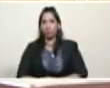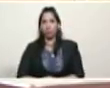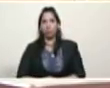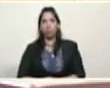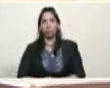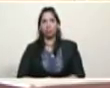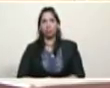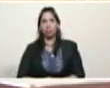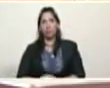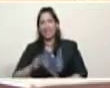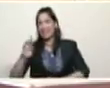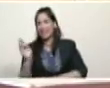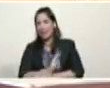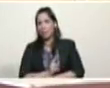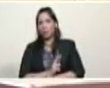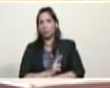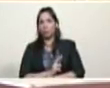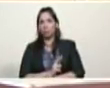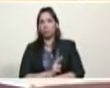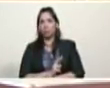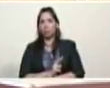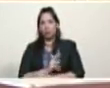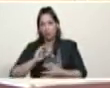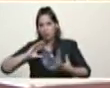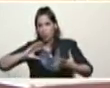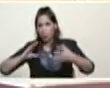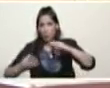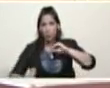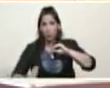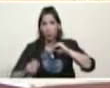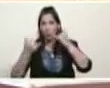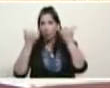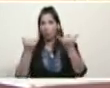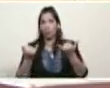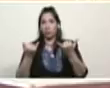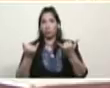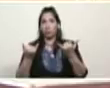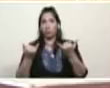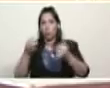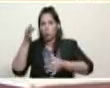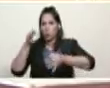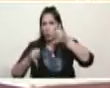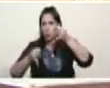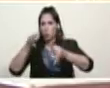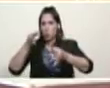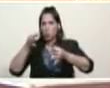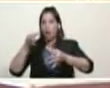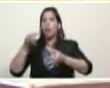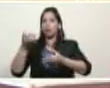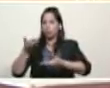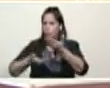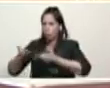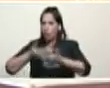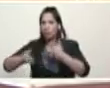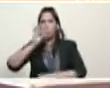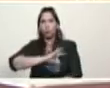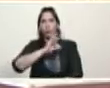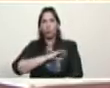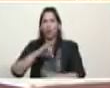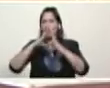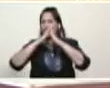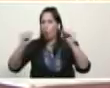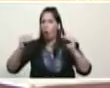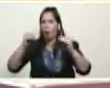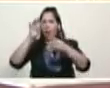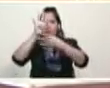enter a la adaptación inmediata, automática, justa, solidaria y socialista, de todas las